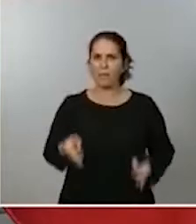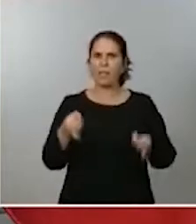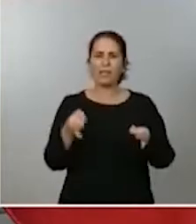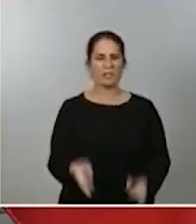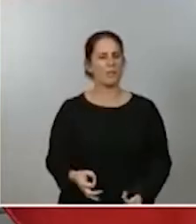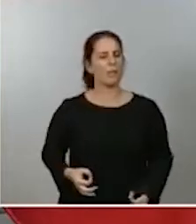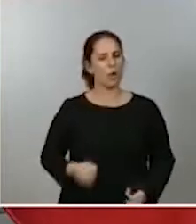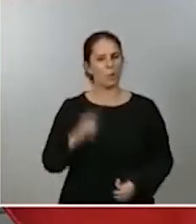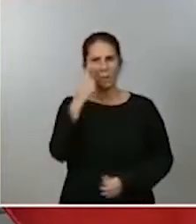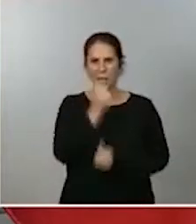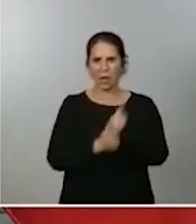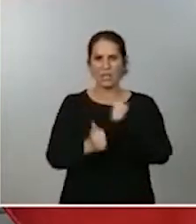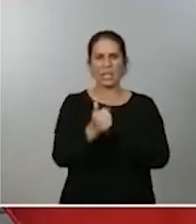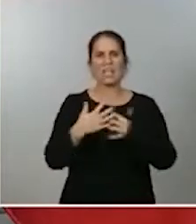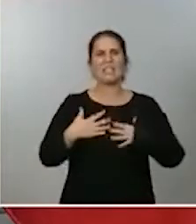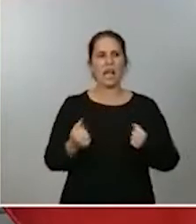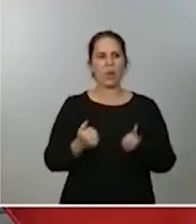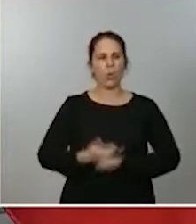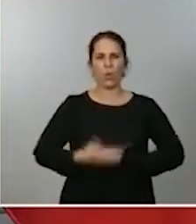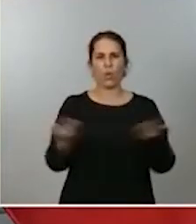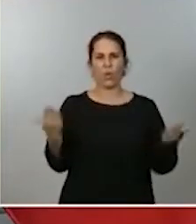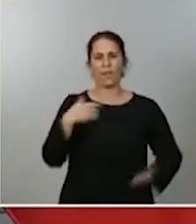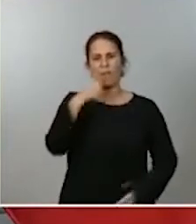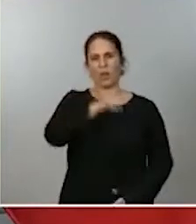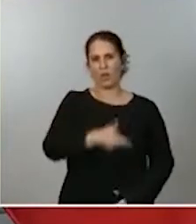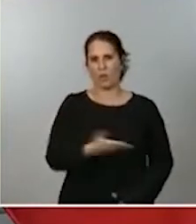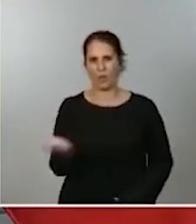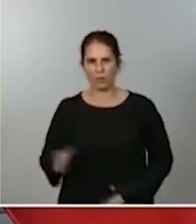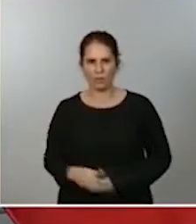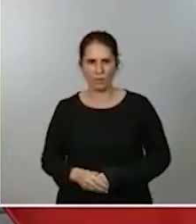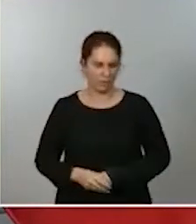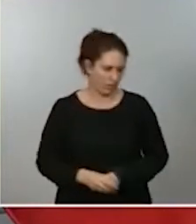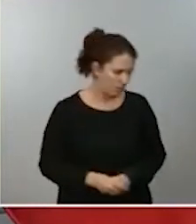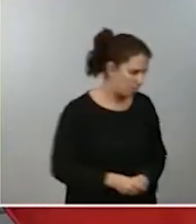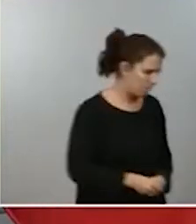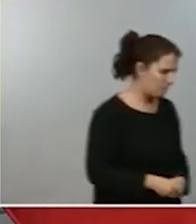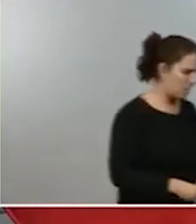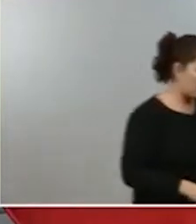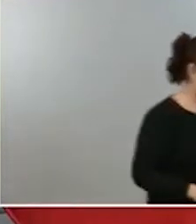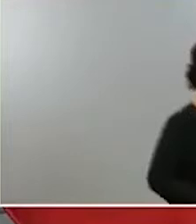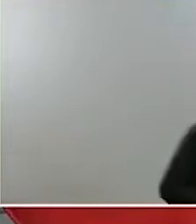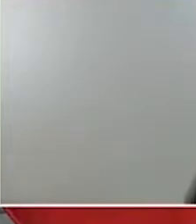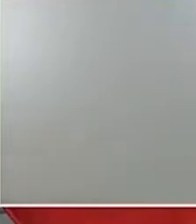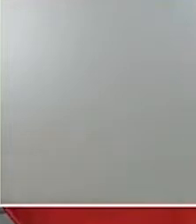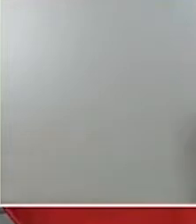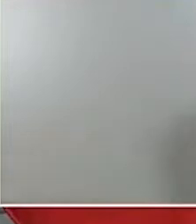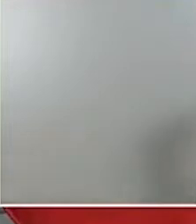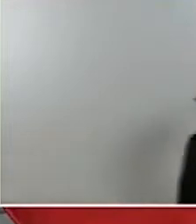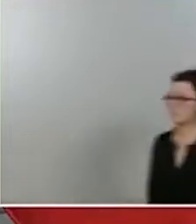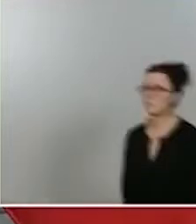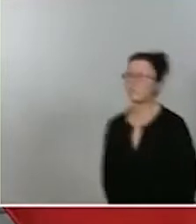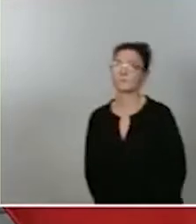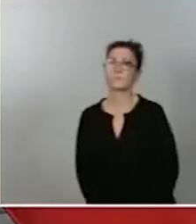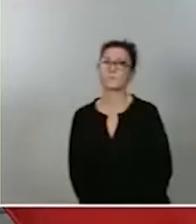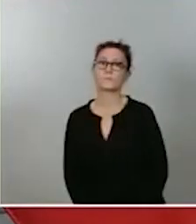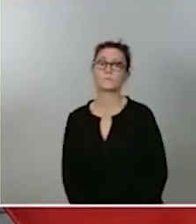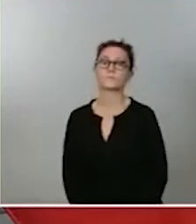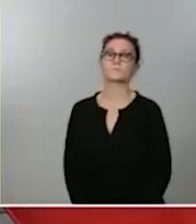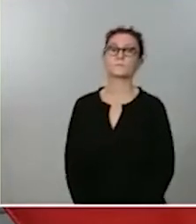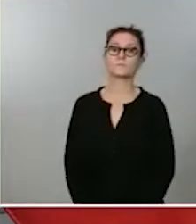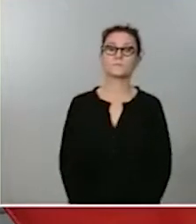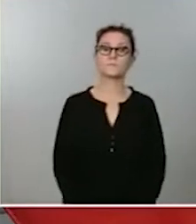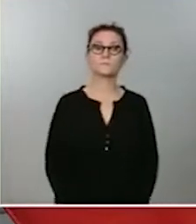la salud del conjunto de los ciudadanos. Por eso, no creo que con estos temas haya que desarrollar ningún tipo de